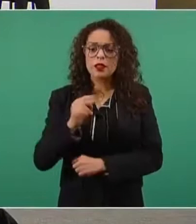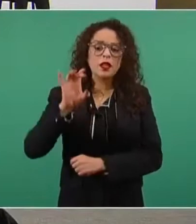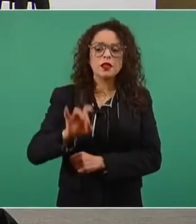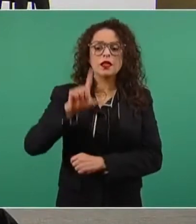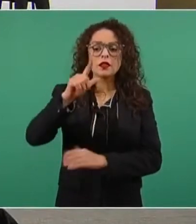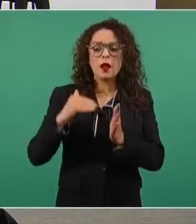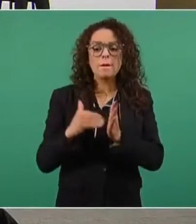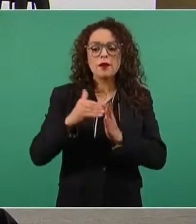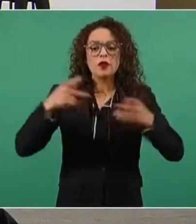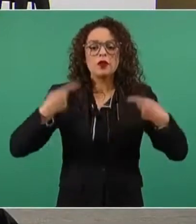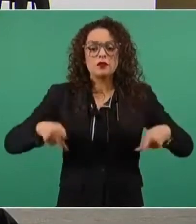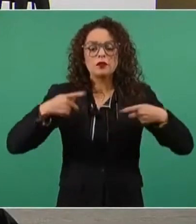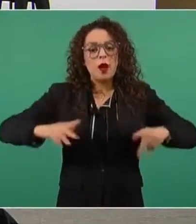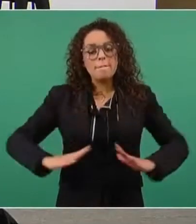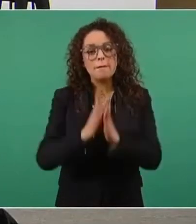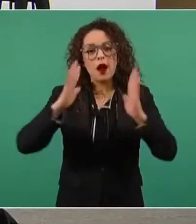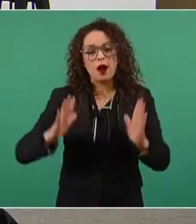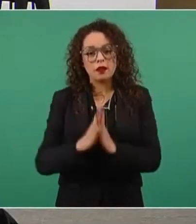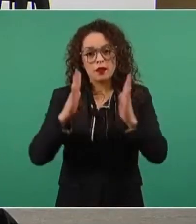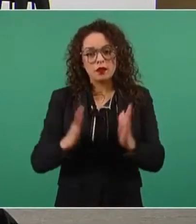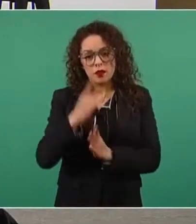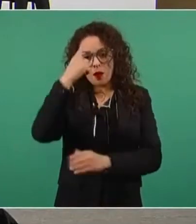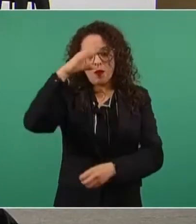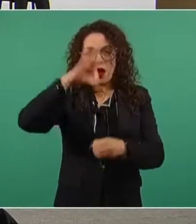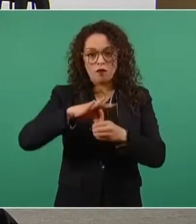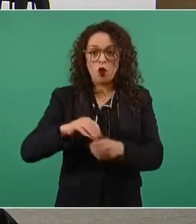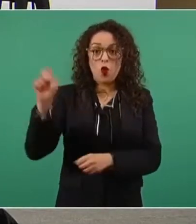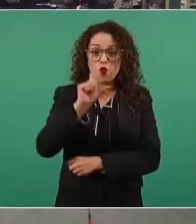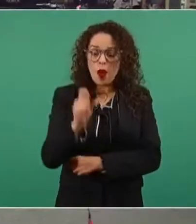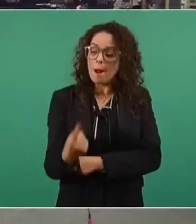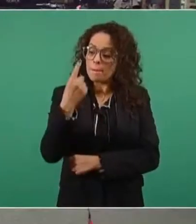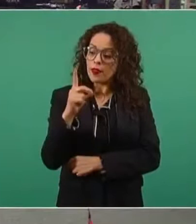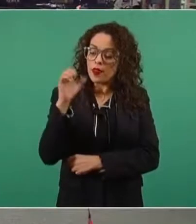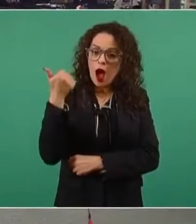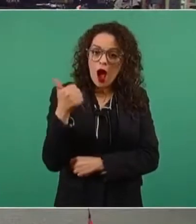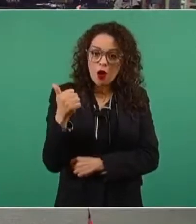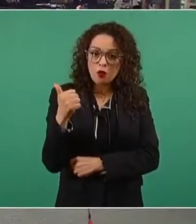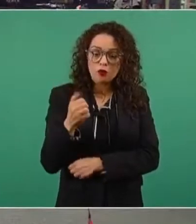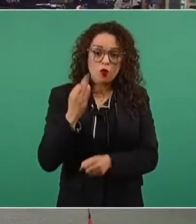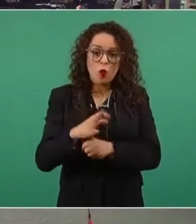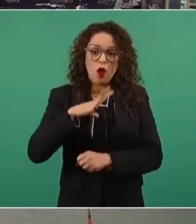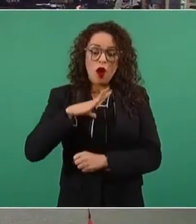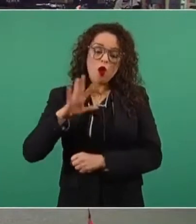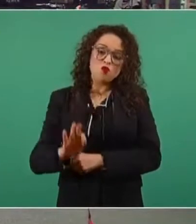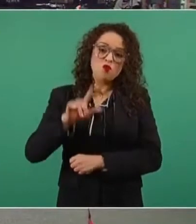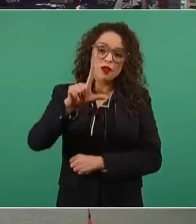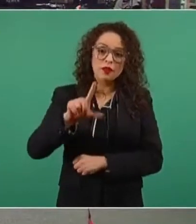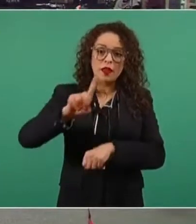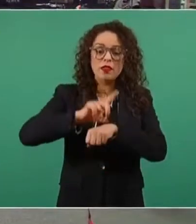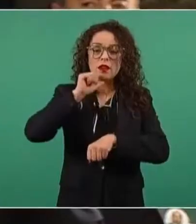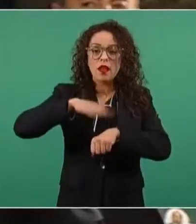millones de personas participen votando el primero de agosto. Solo se tienen 47 días, presidente.